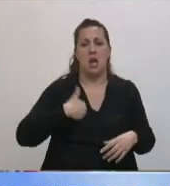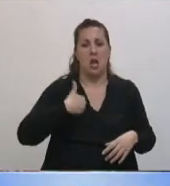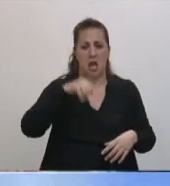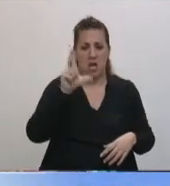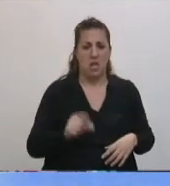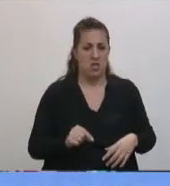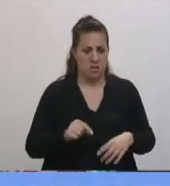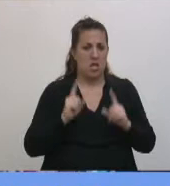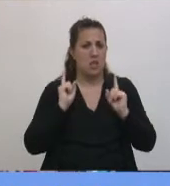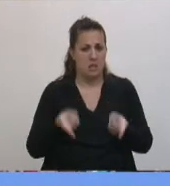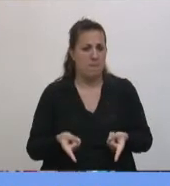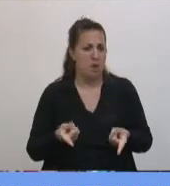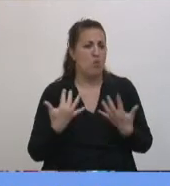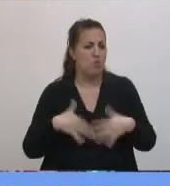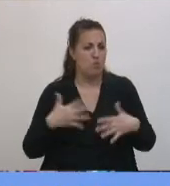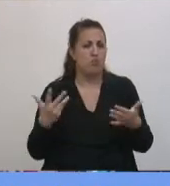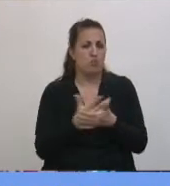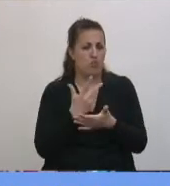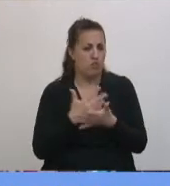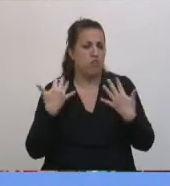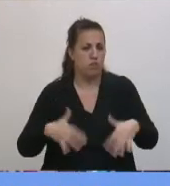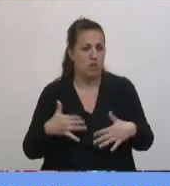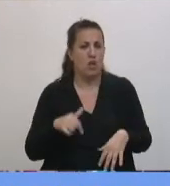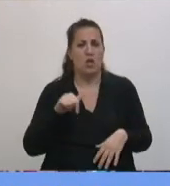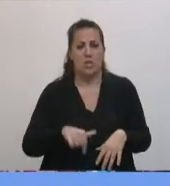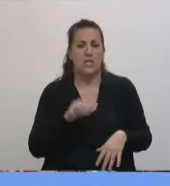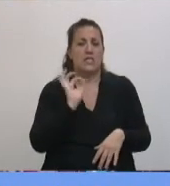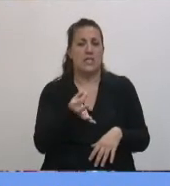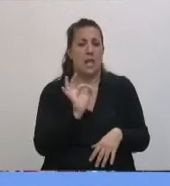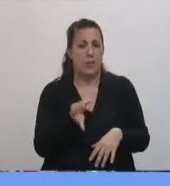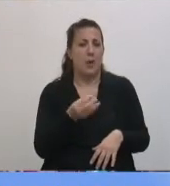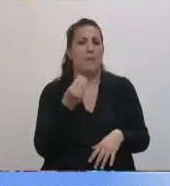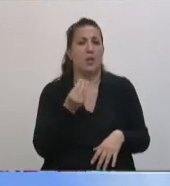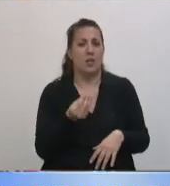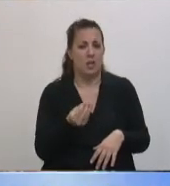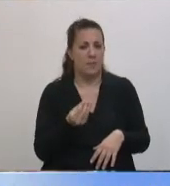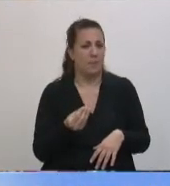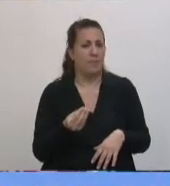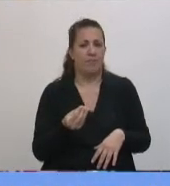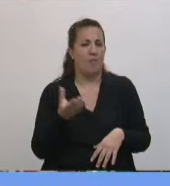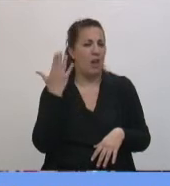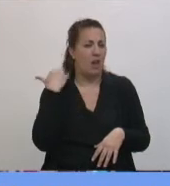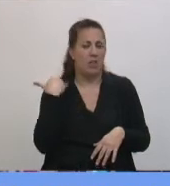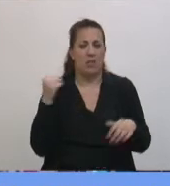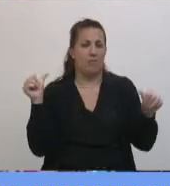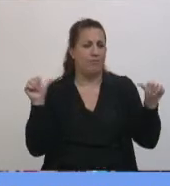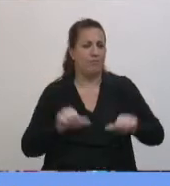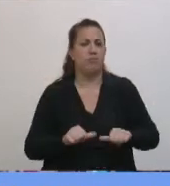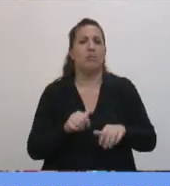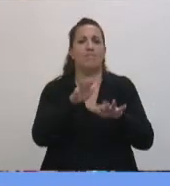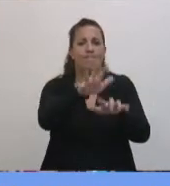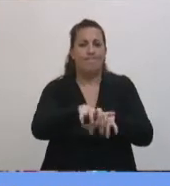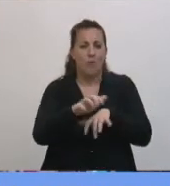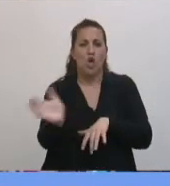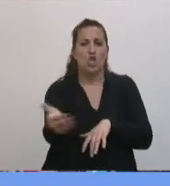golpeado fuertemente. Hoy, como todos sabemos, estamos saliendo de una de las caídas más fuertes en las cosechas, como